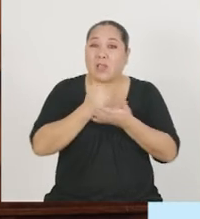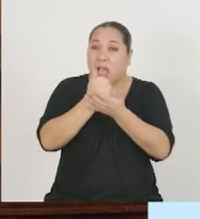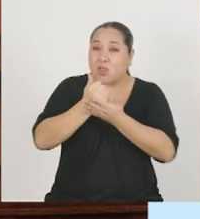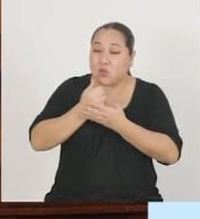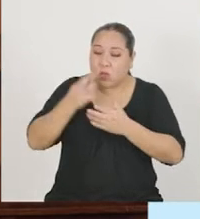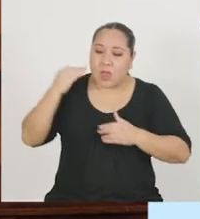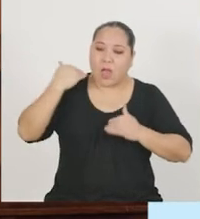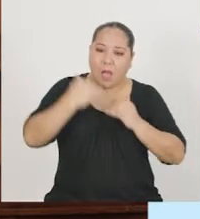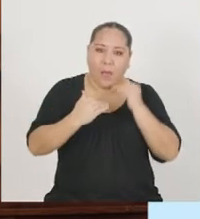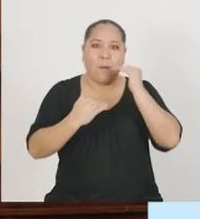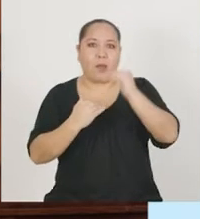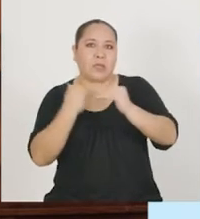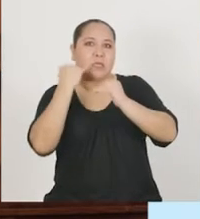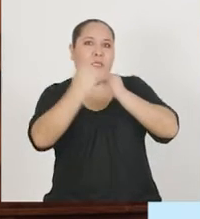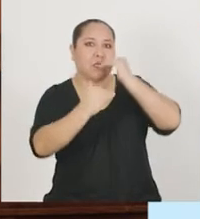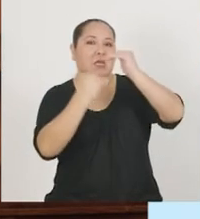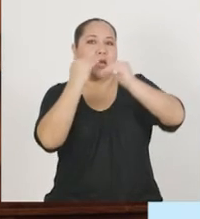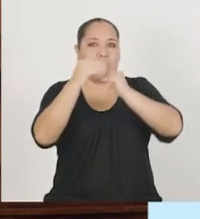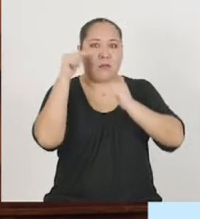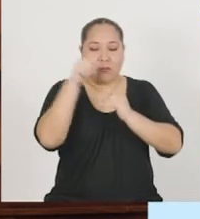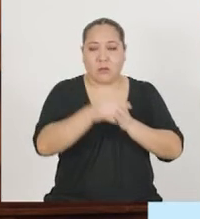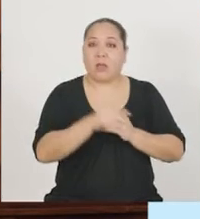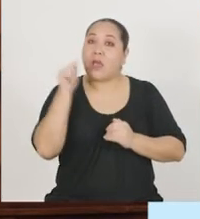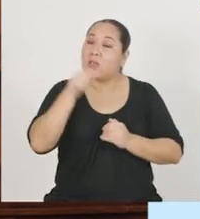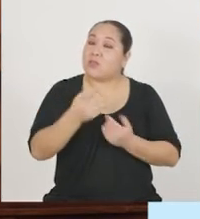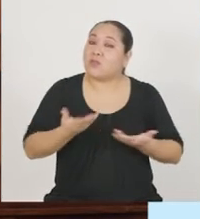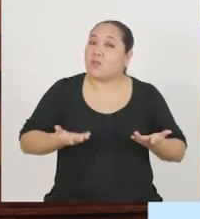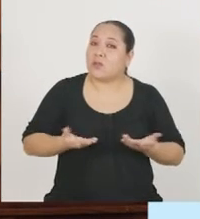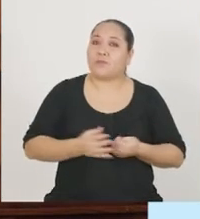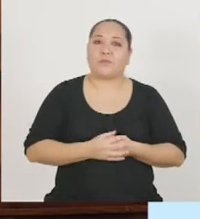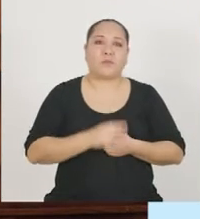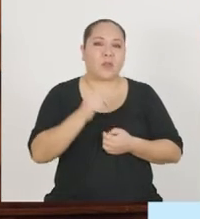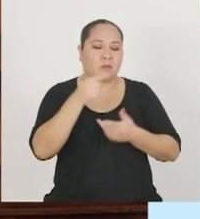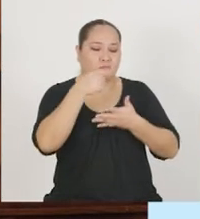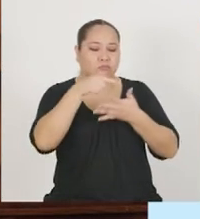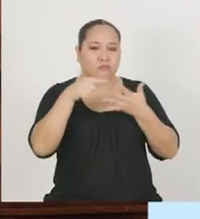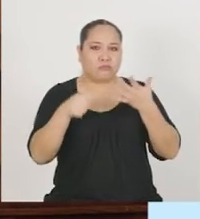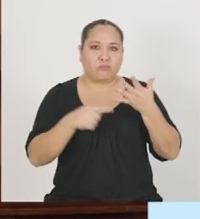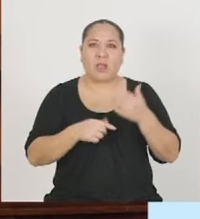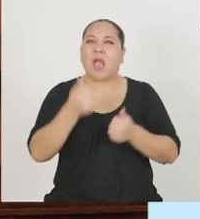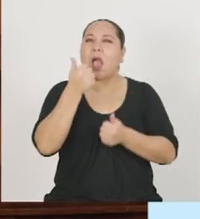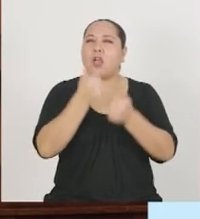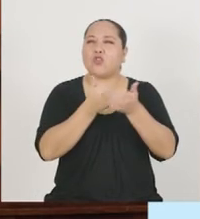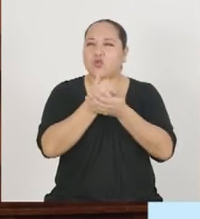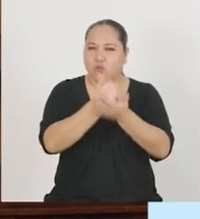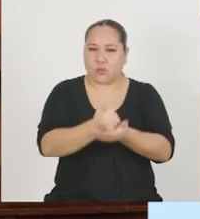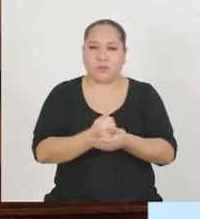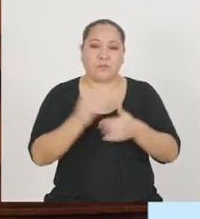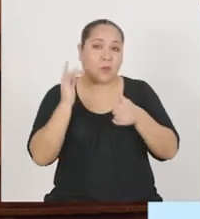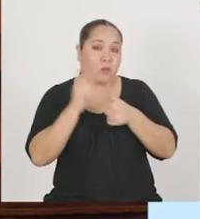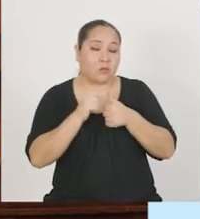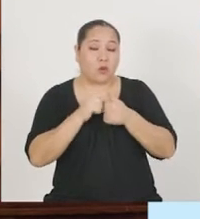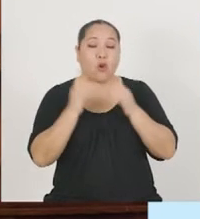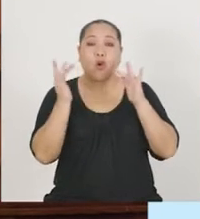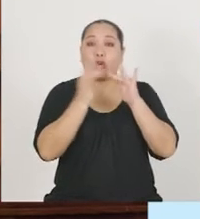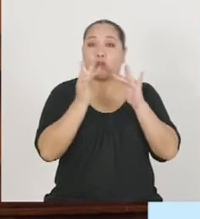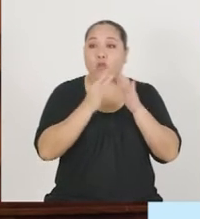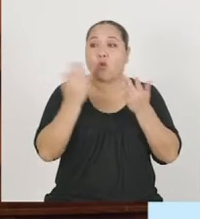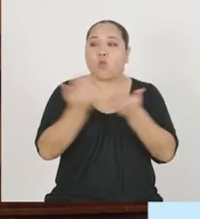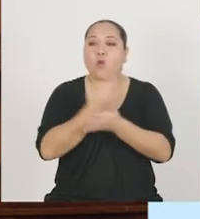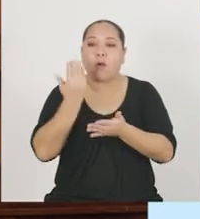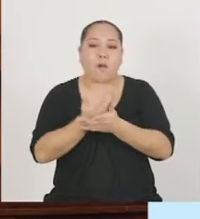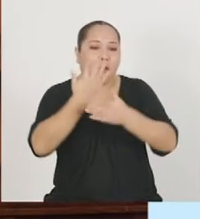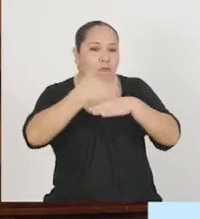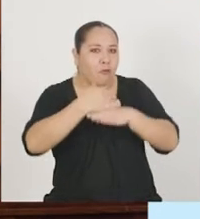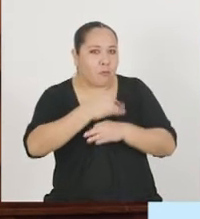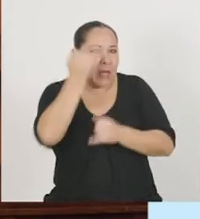permitan avanzar satisfactoriamente en el proceso, implica las siguientes ventajas. Conectamos con nuevas formas